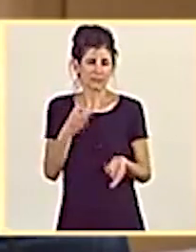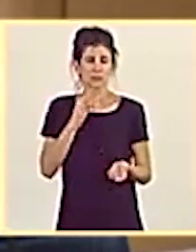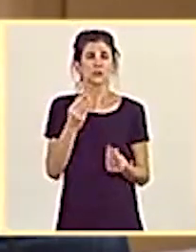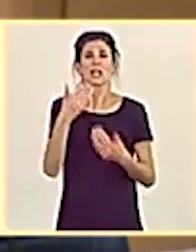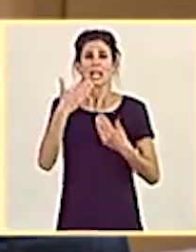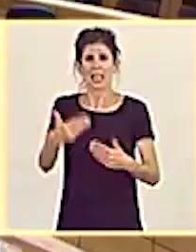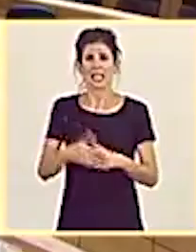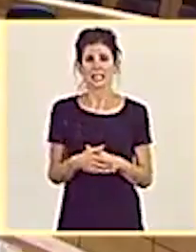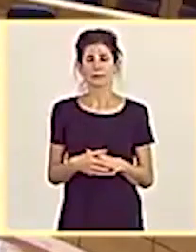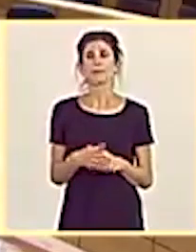gracias. Gracias, señor ministro.